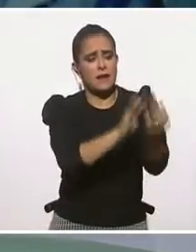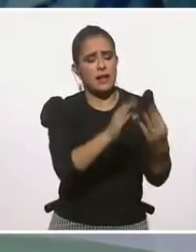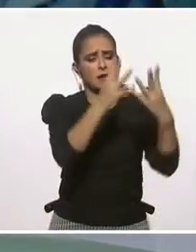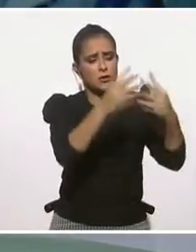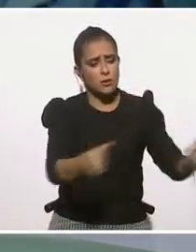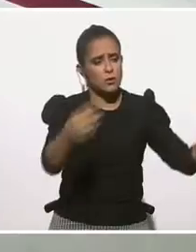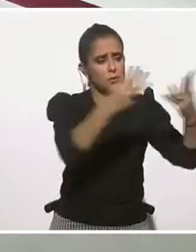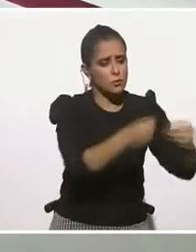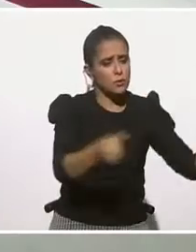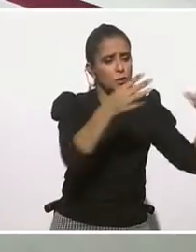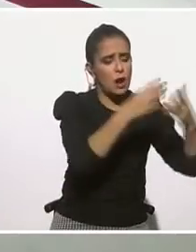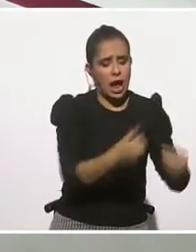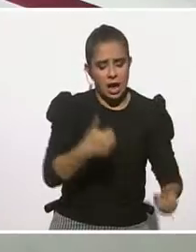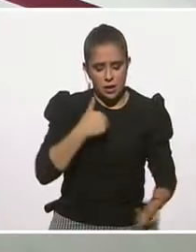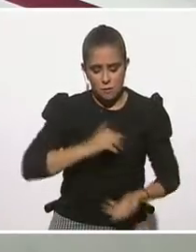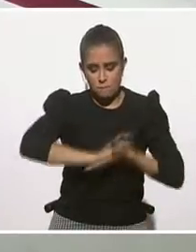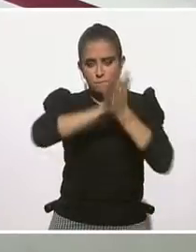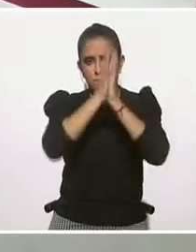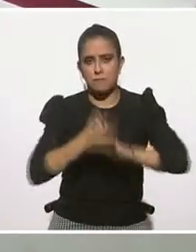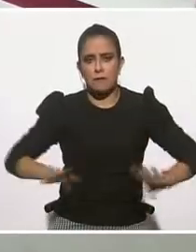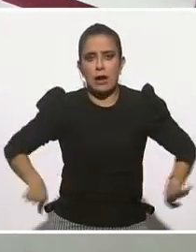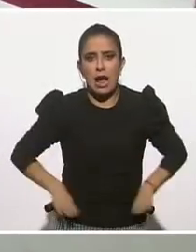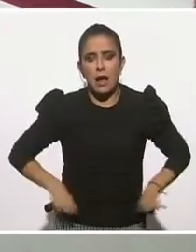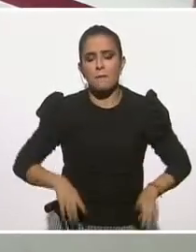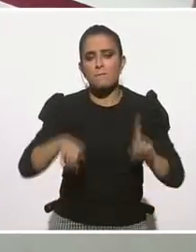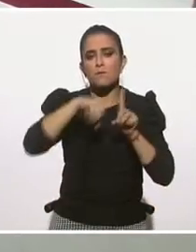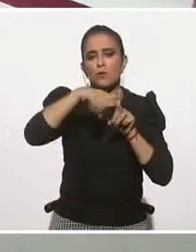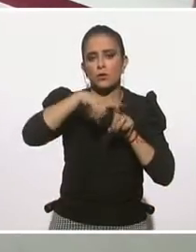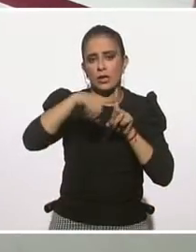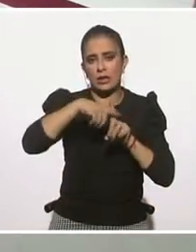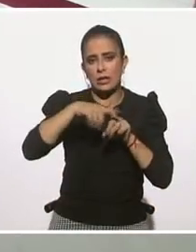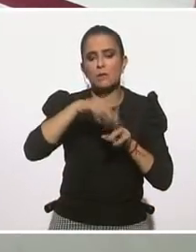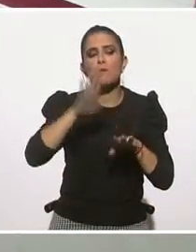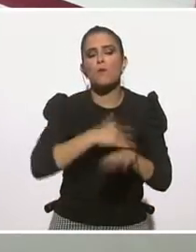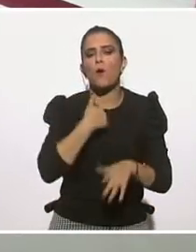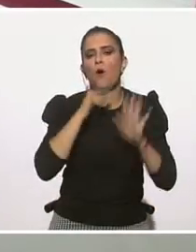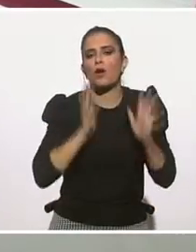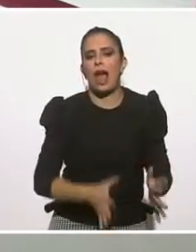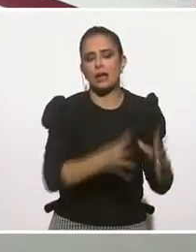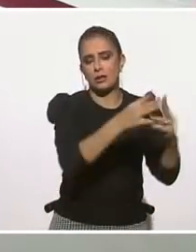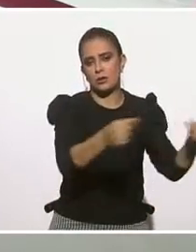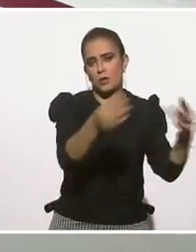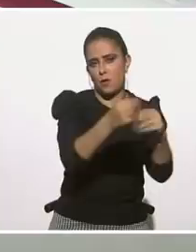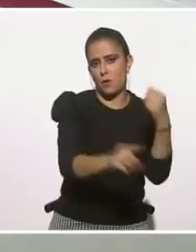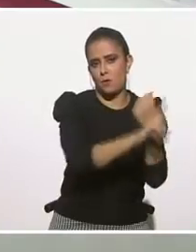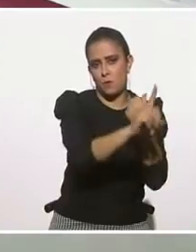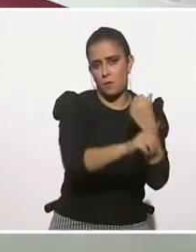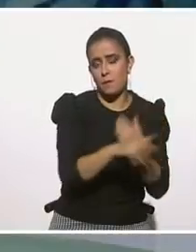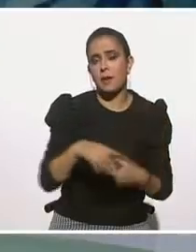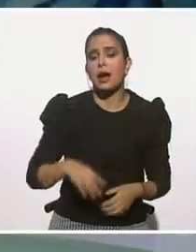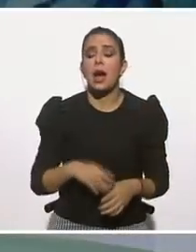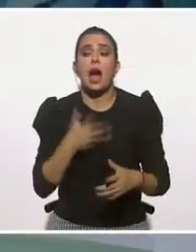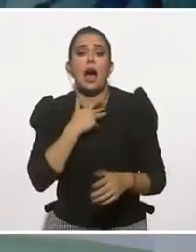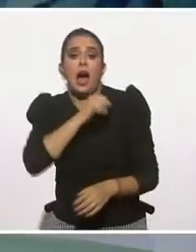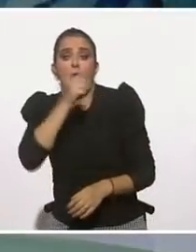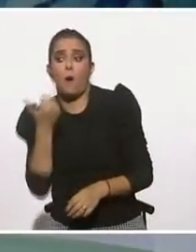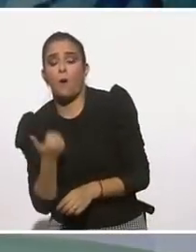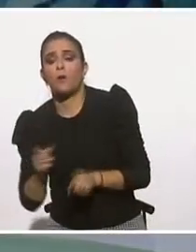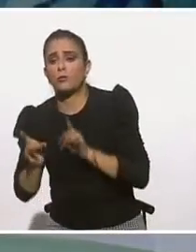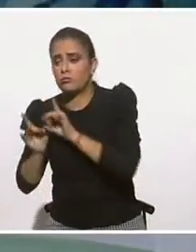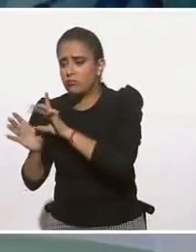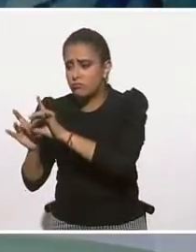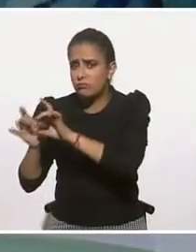ser transformados por ella, positivamente, ¿no? O sea, que esta adversidad no solo la puedas